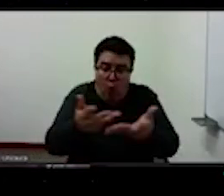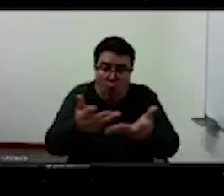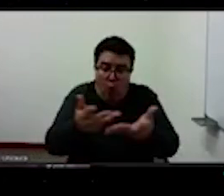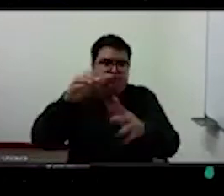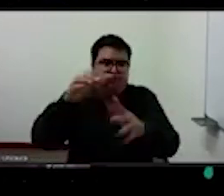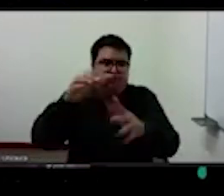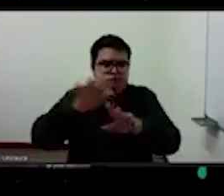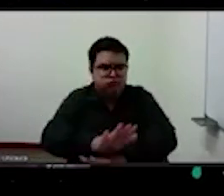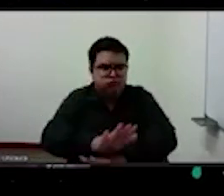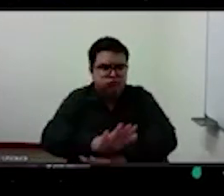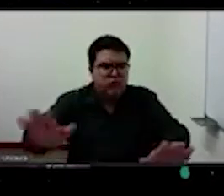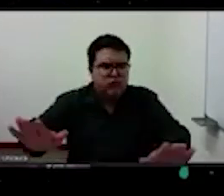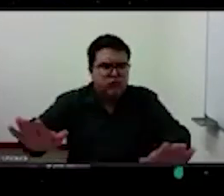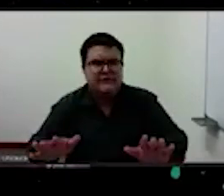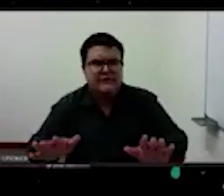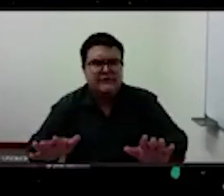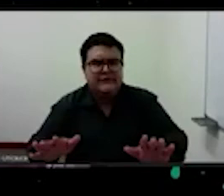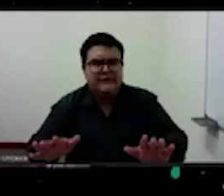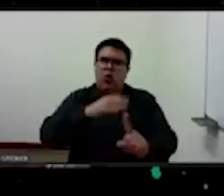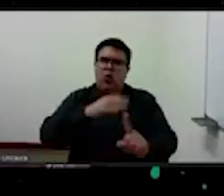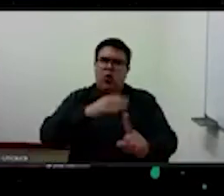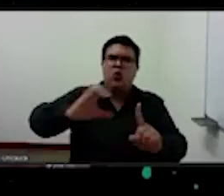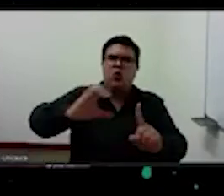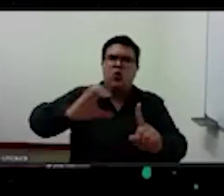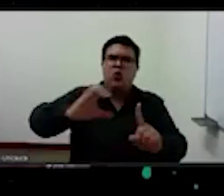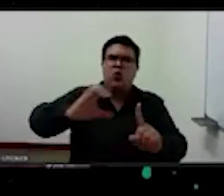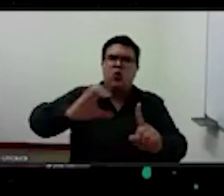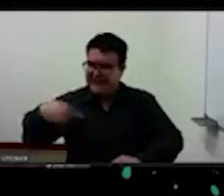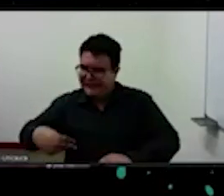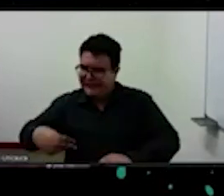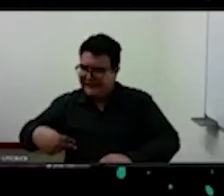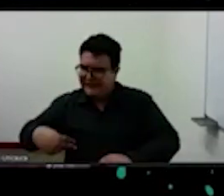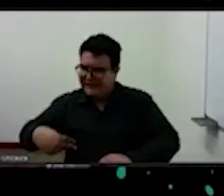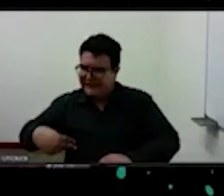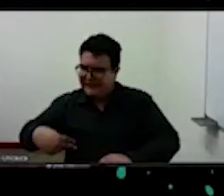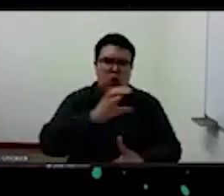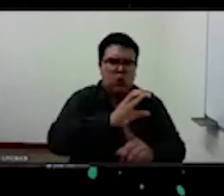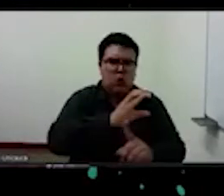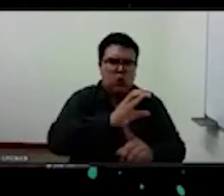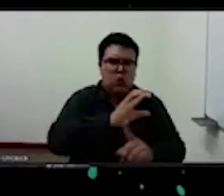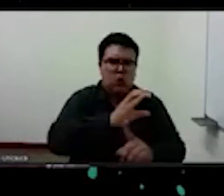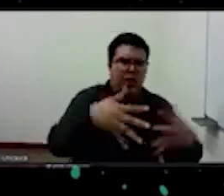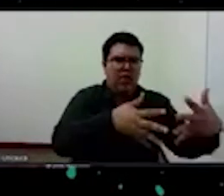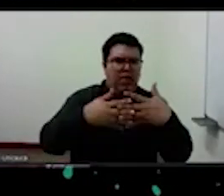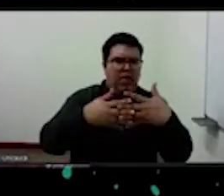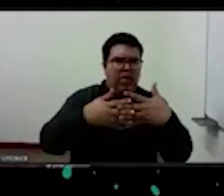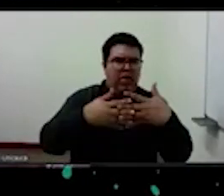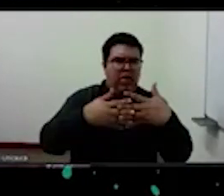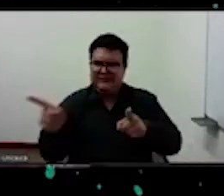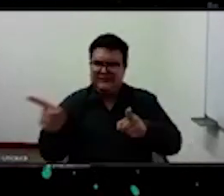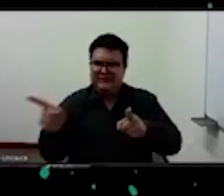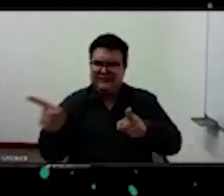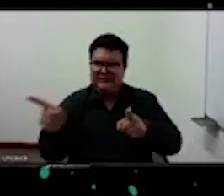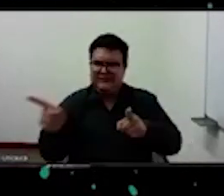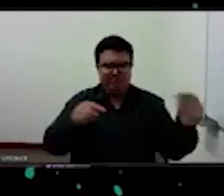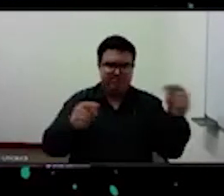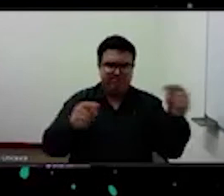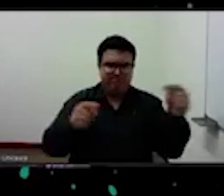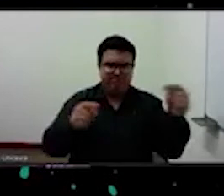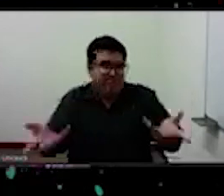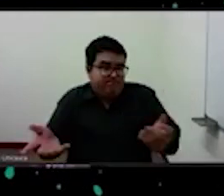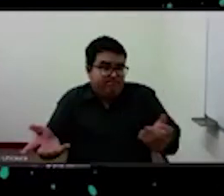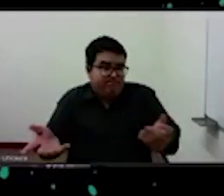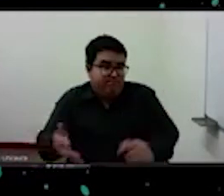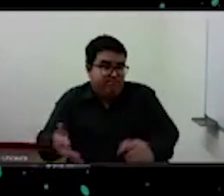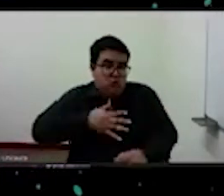relación entre la cultura china y la cultura occidental en la Azteca Tascadienes yo tengo la